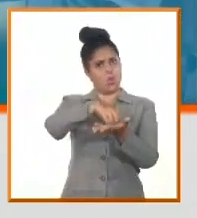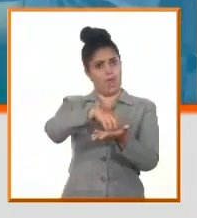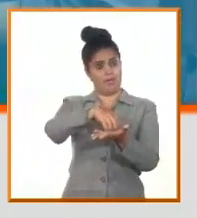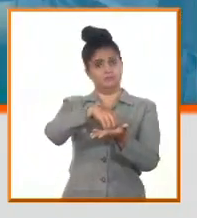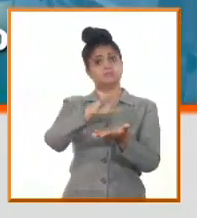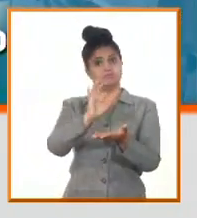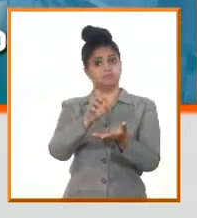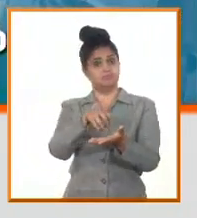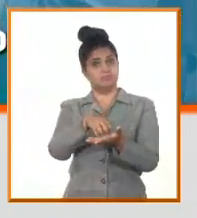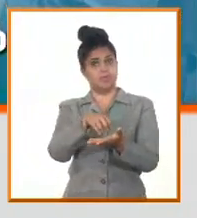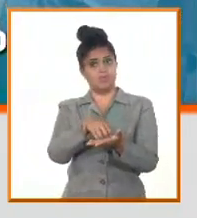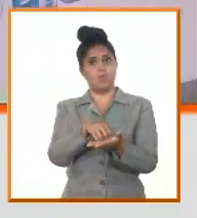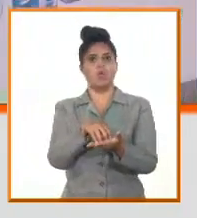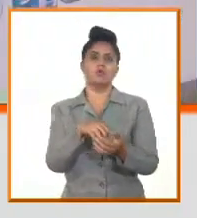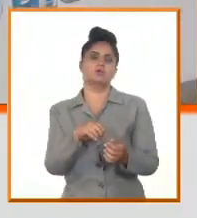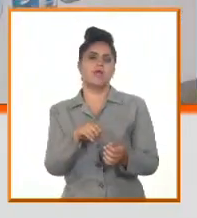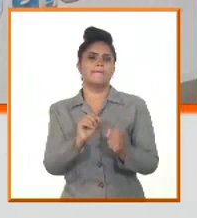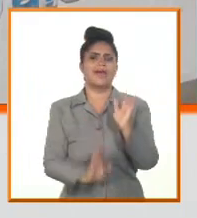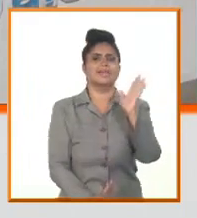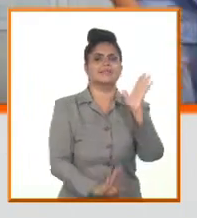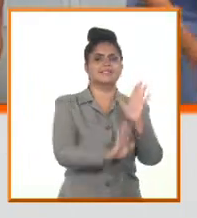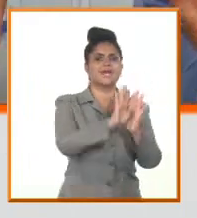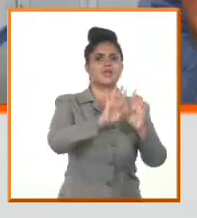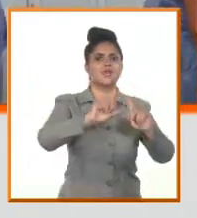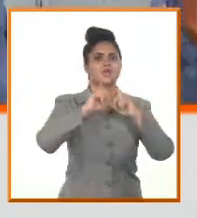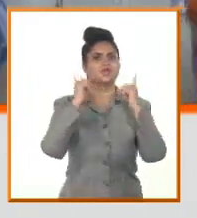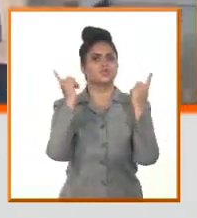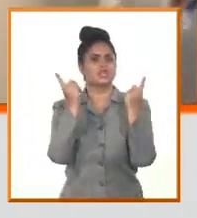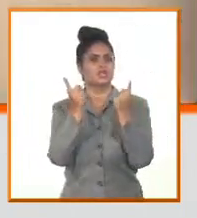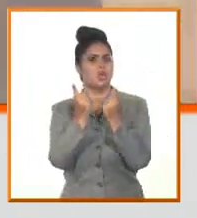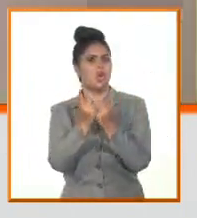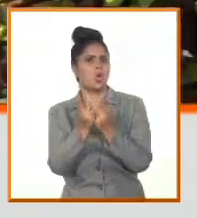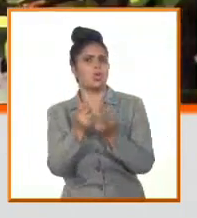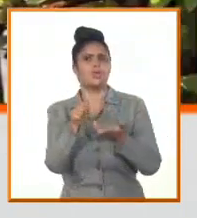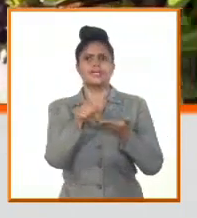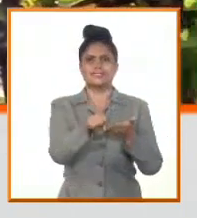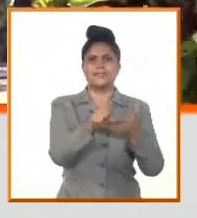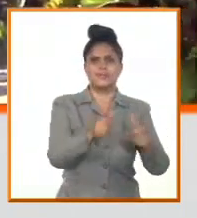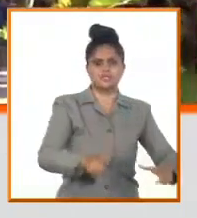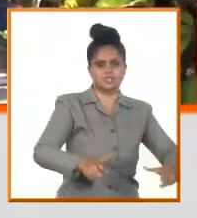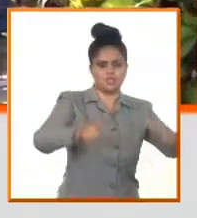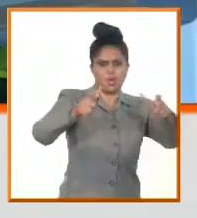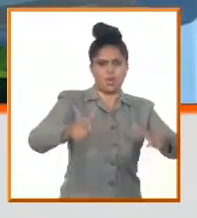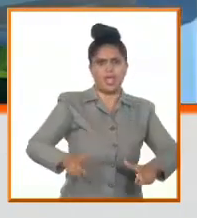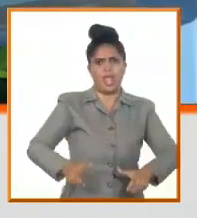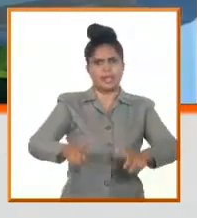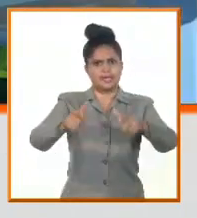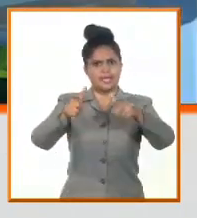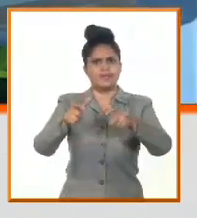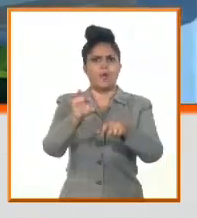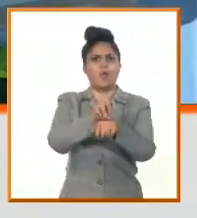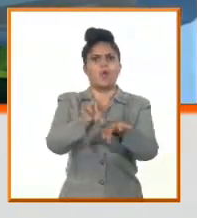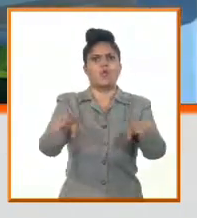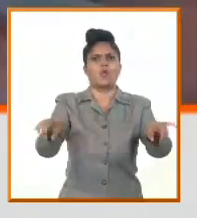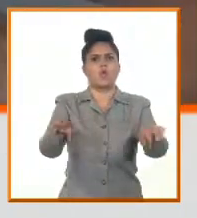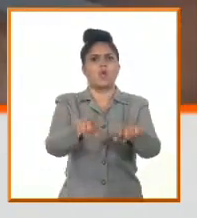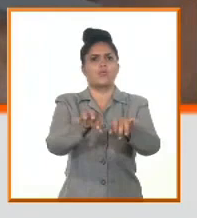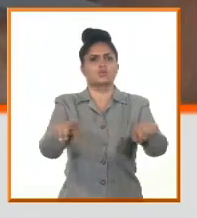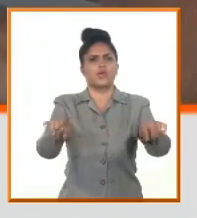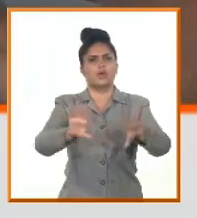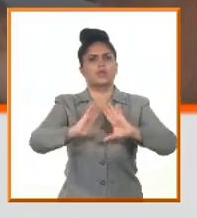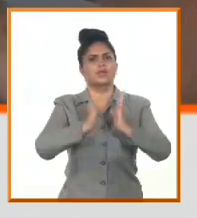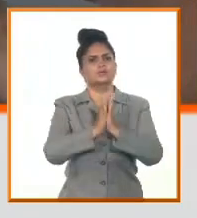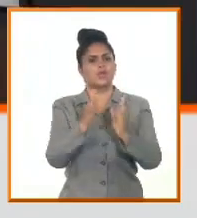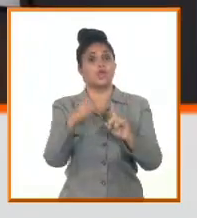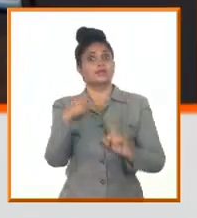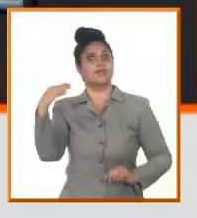para el desarrollo de toda la metrología, los sensores, la automática y el desarrollo de software que una a todas esas